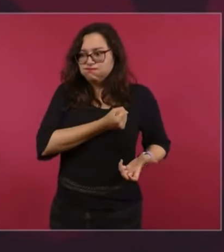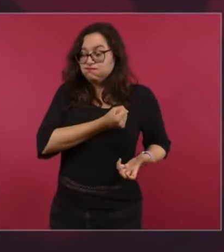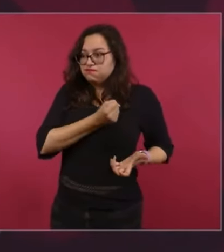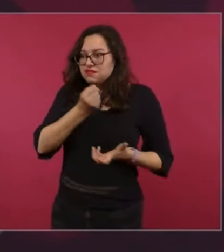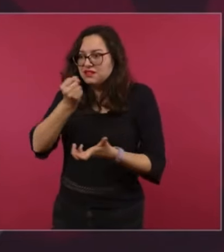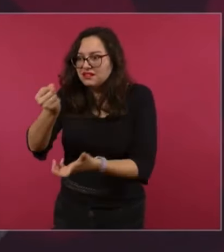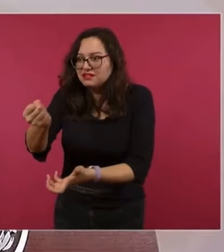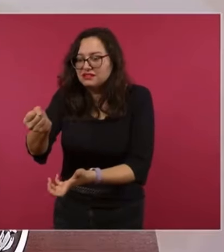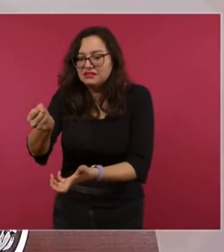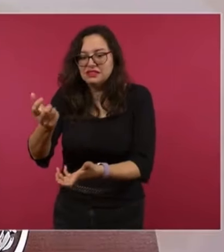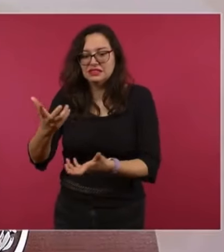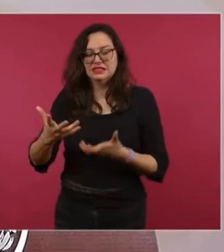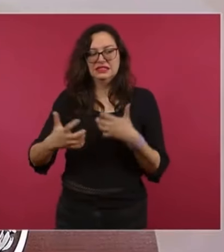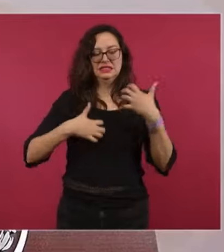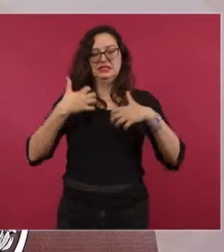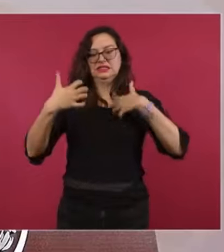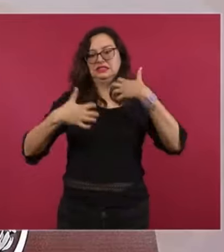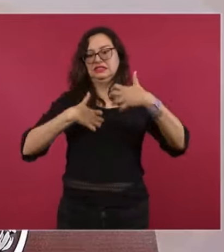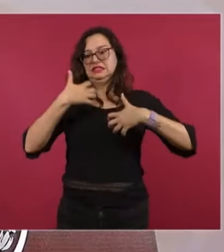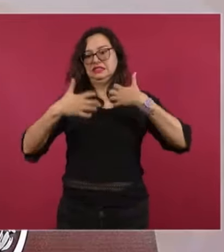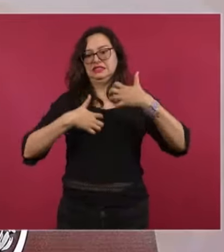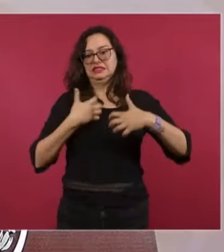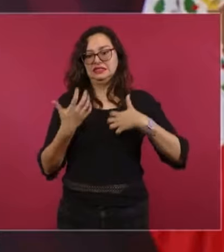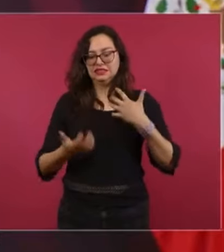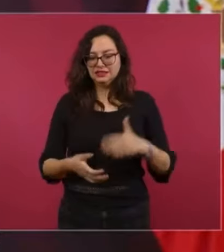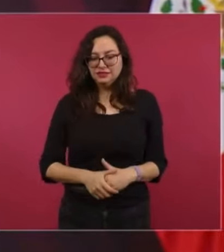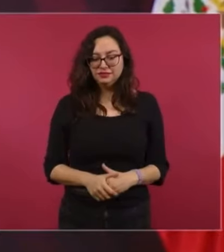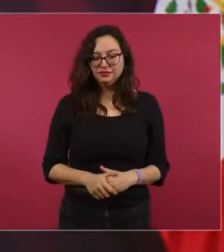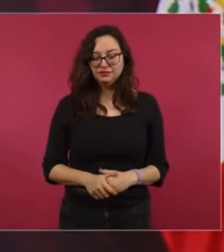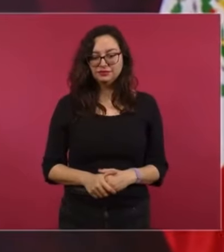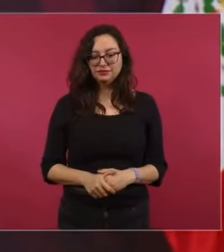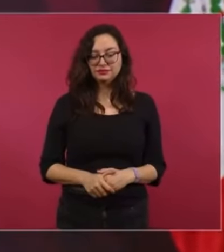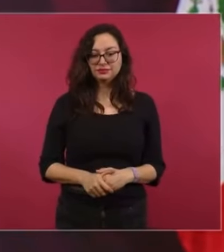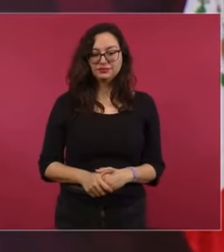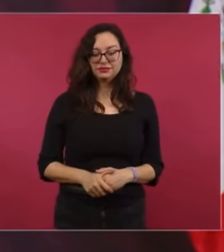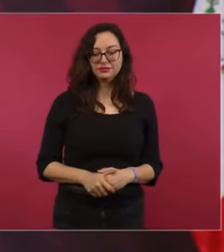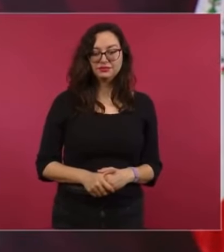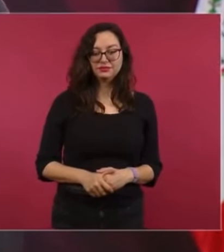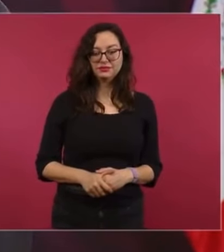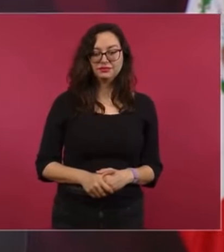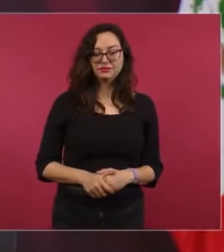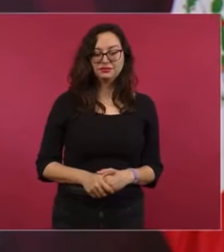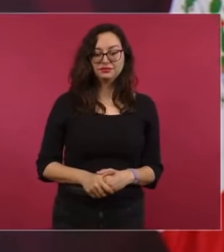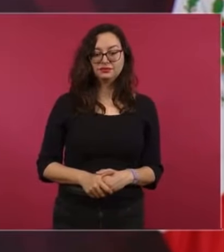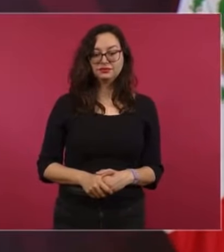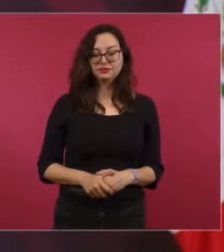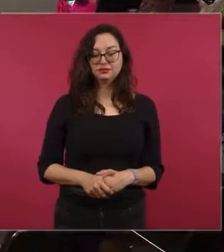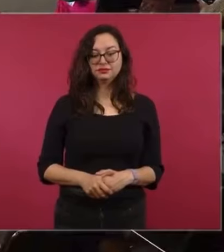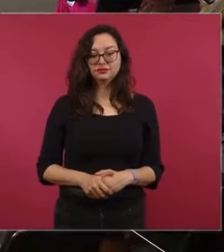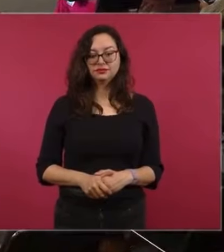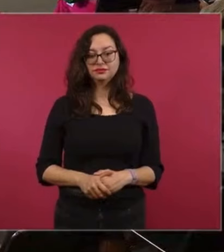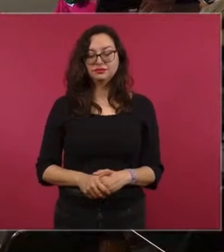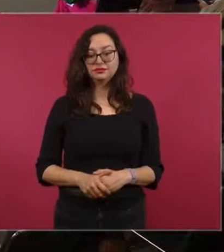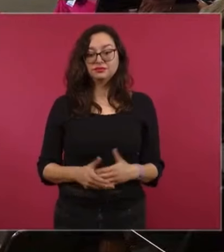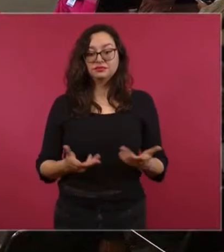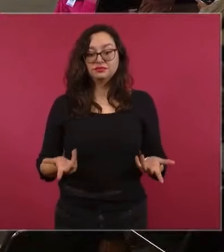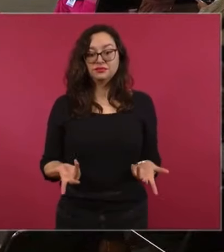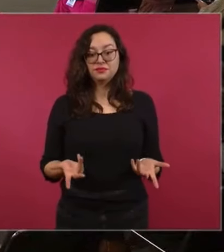que